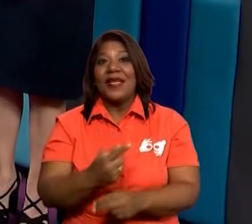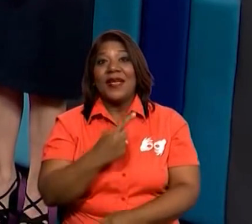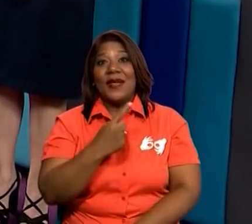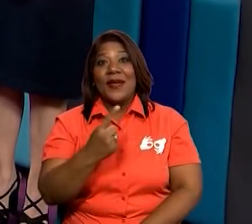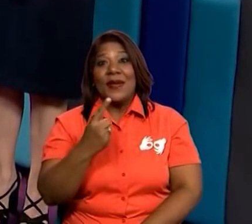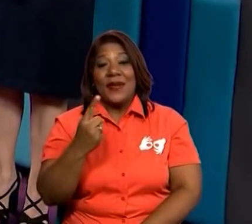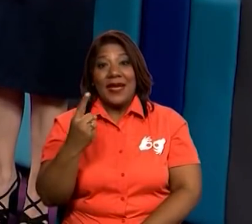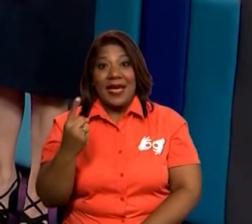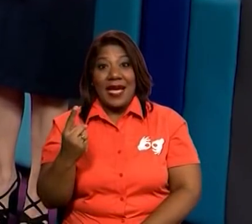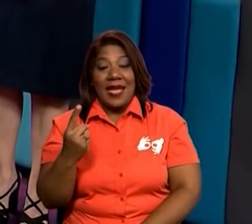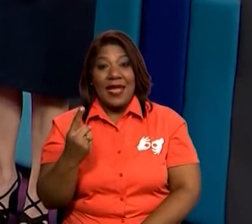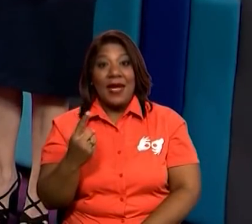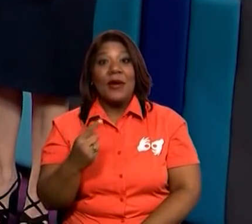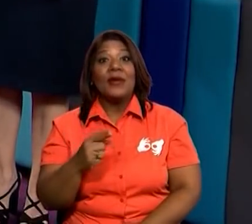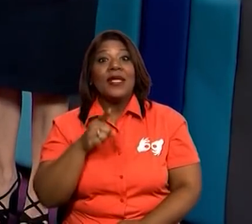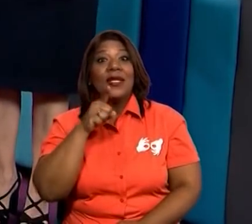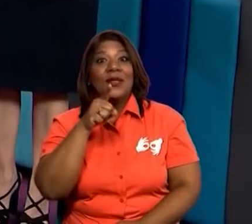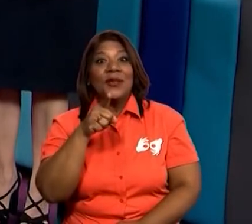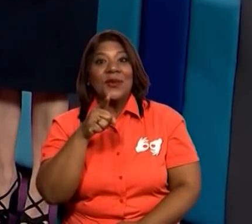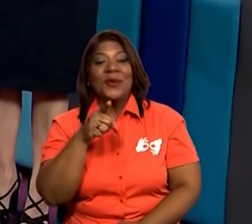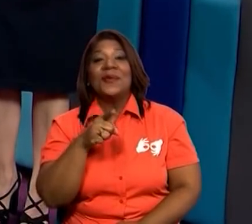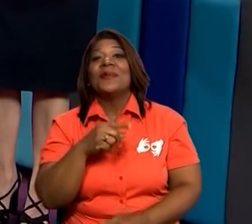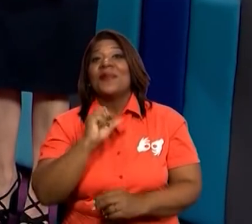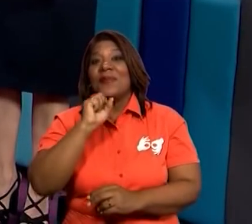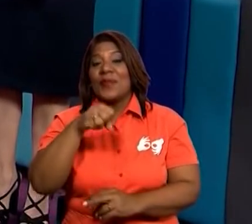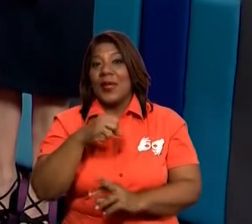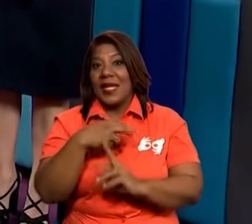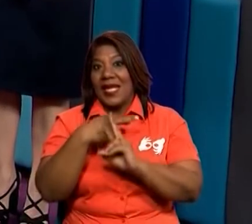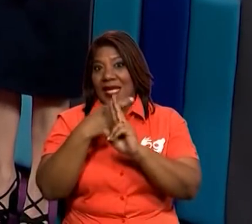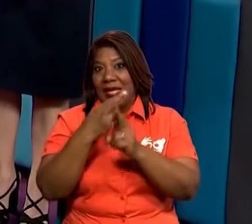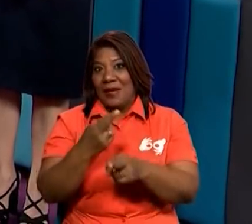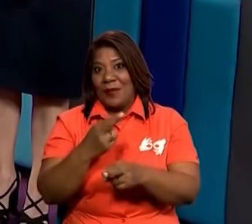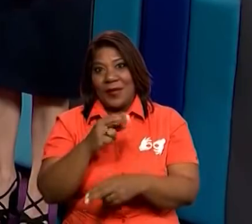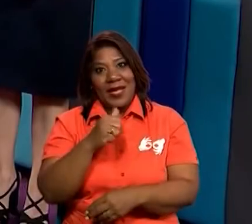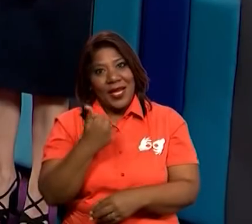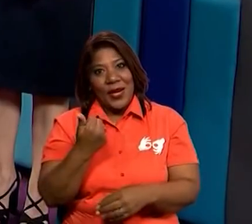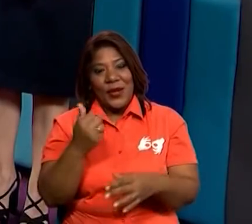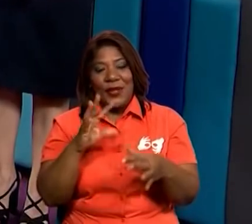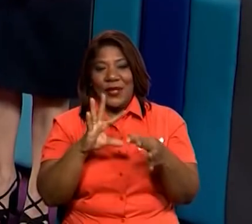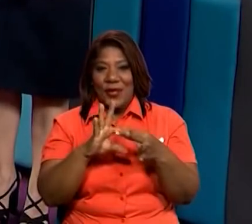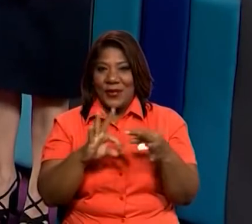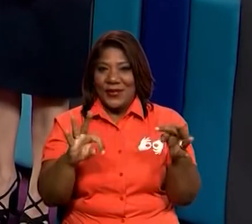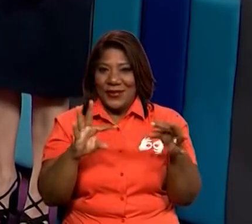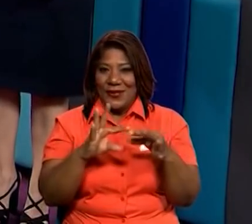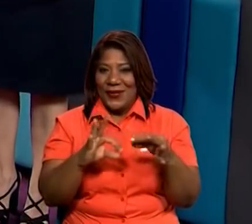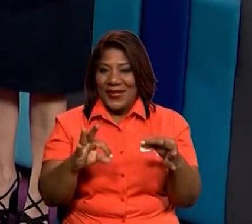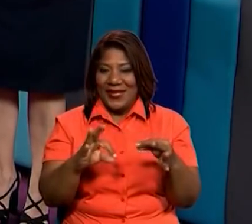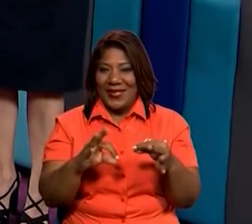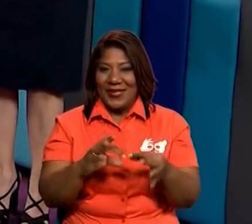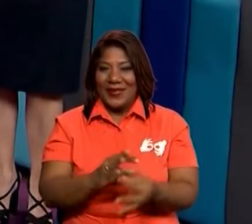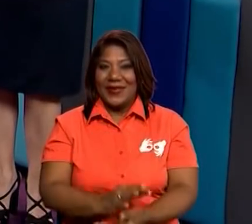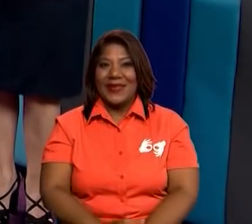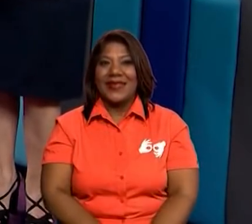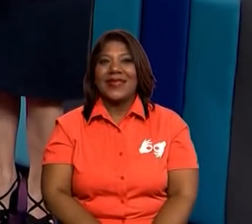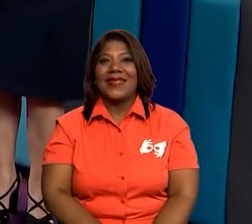una, a su creatividad, van buscando otros cuentos y respondan las preguntas.